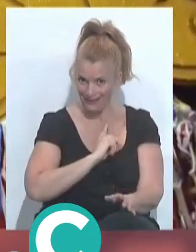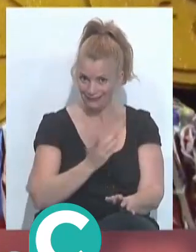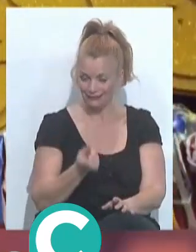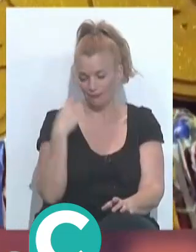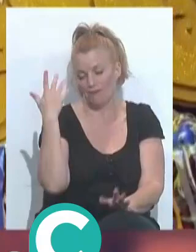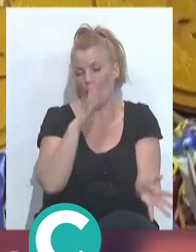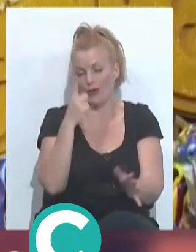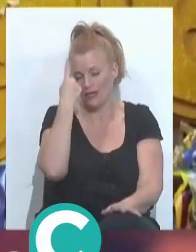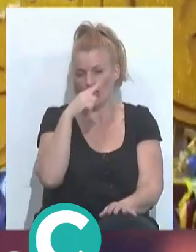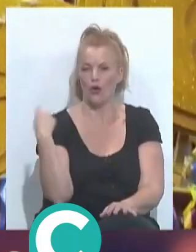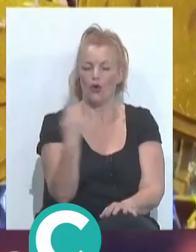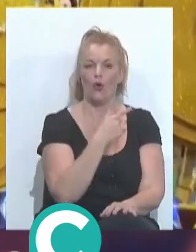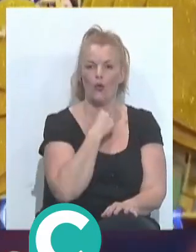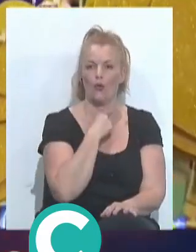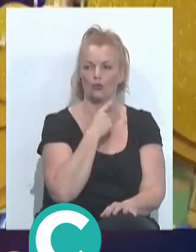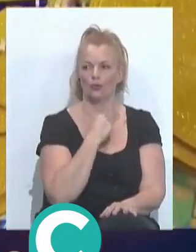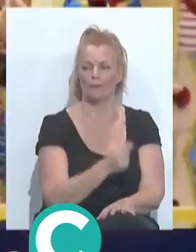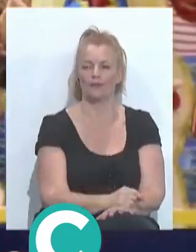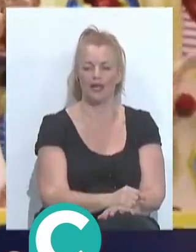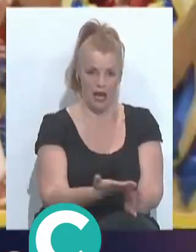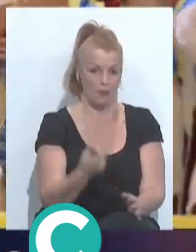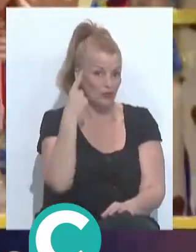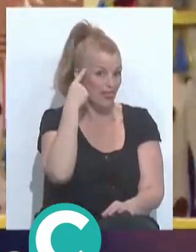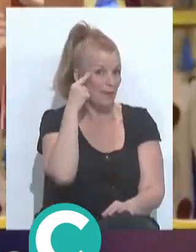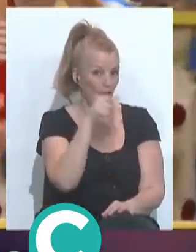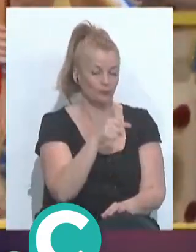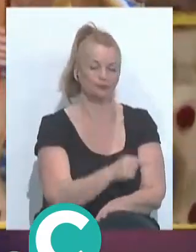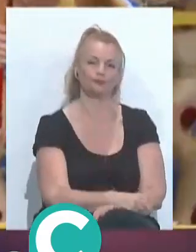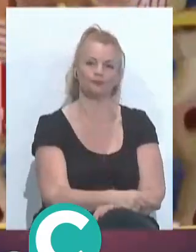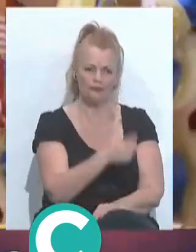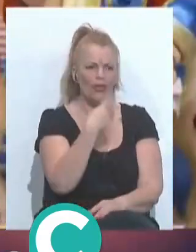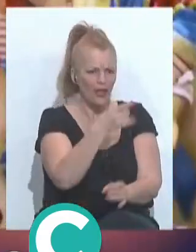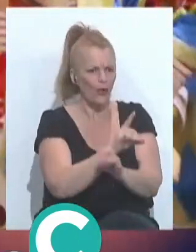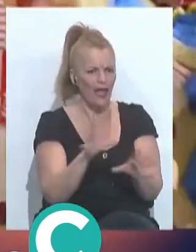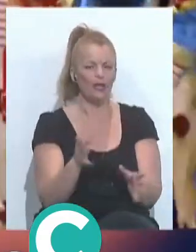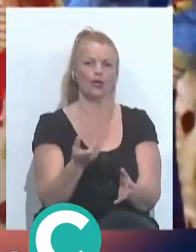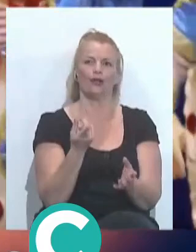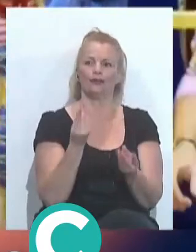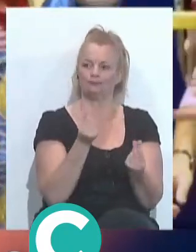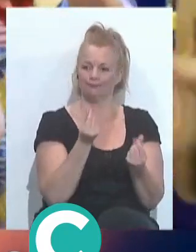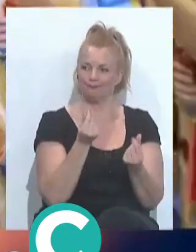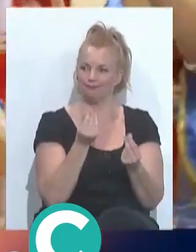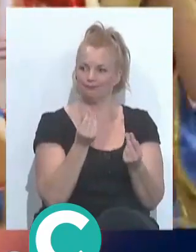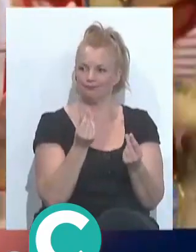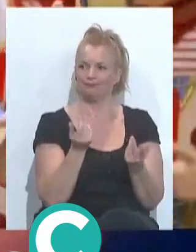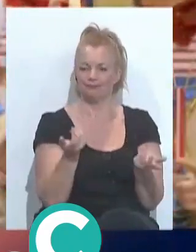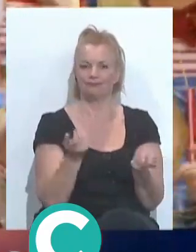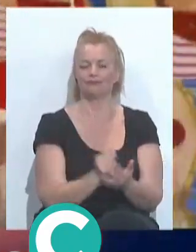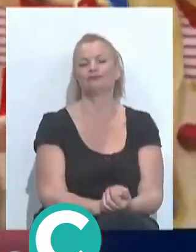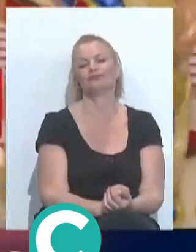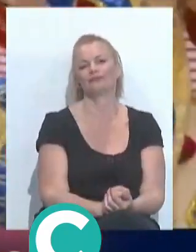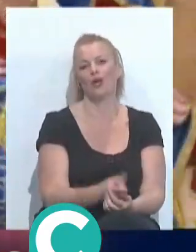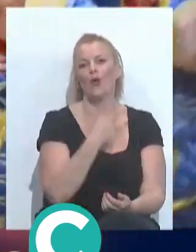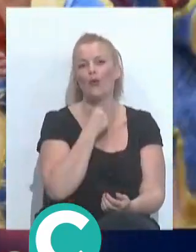los gustos de, si no, esas agrupaciones... Mucha de menos, claro, dilo claro, su puntito, en fin,